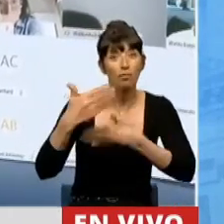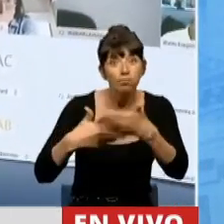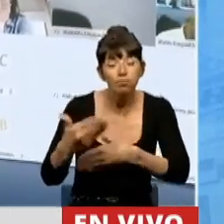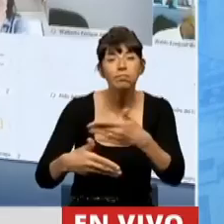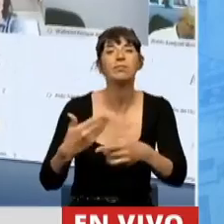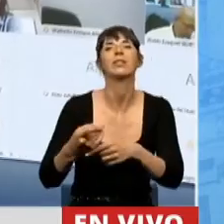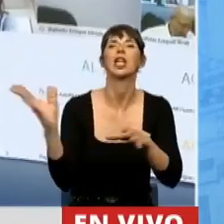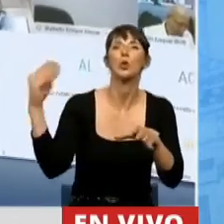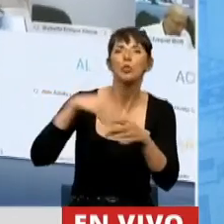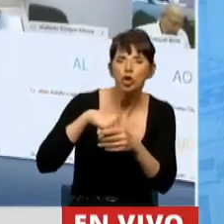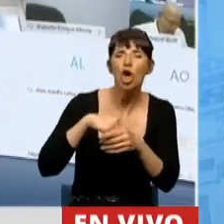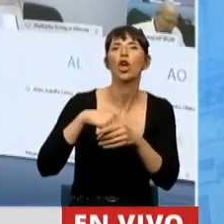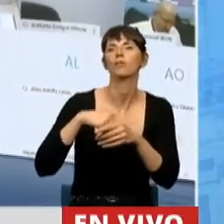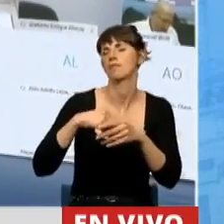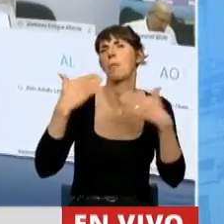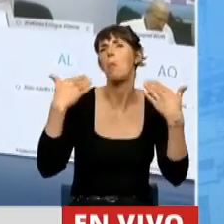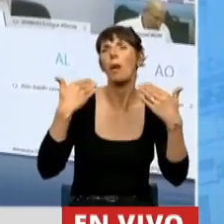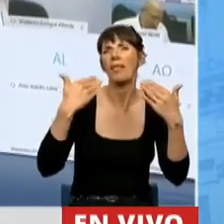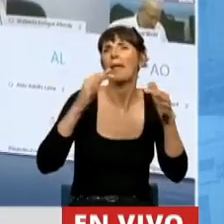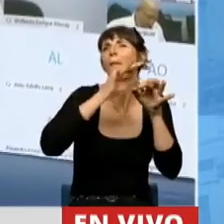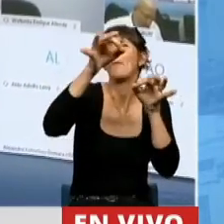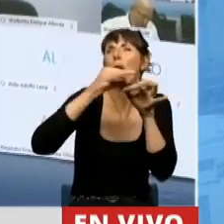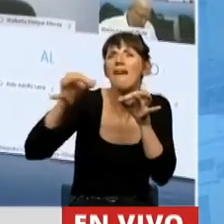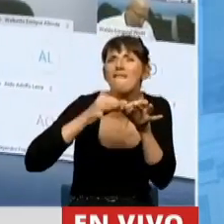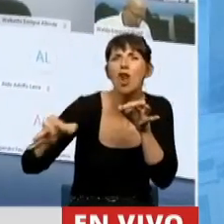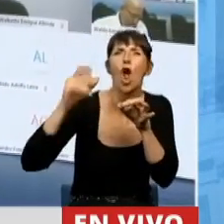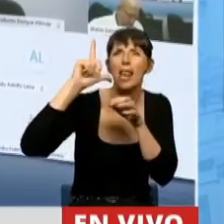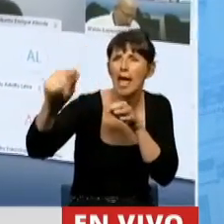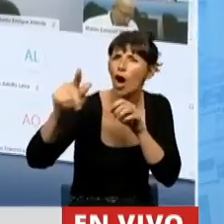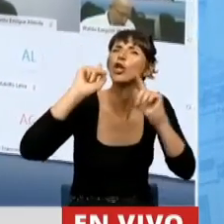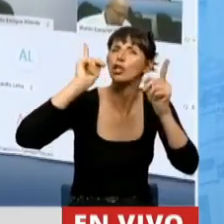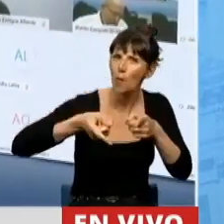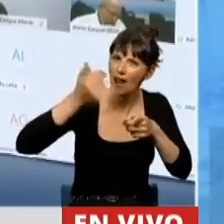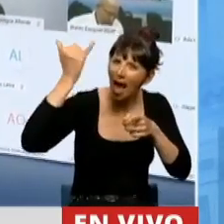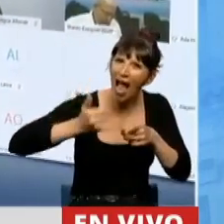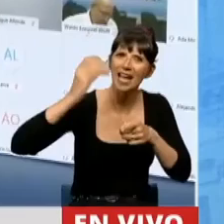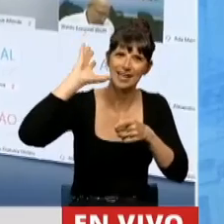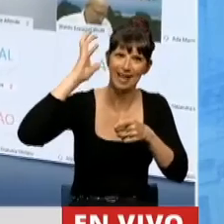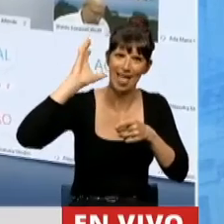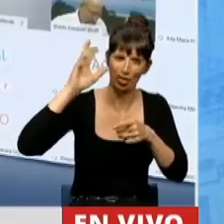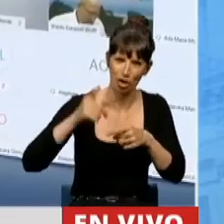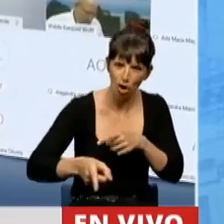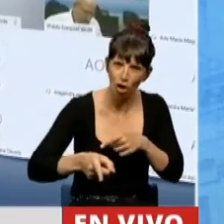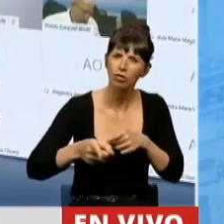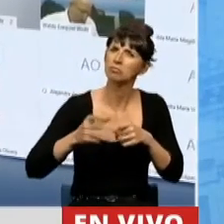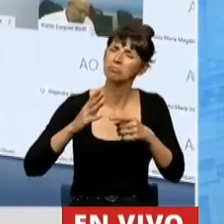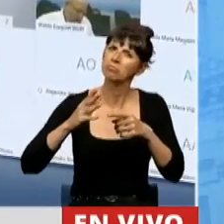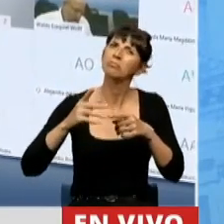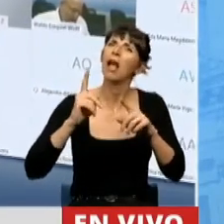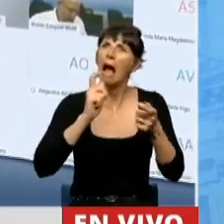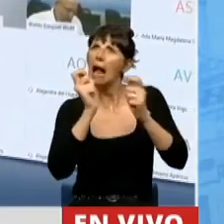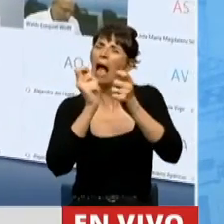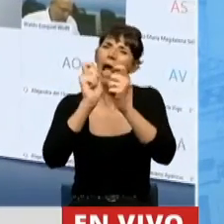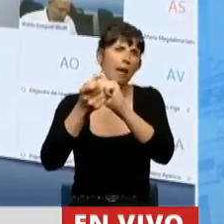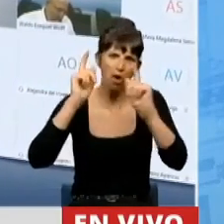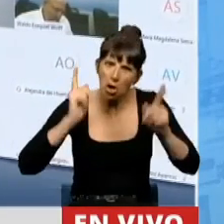para llegar a los más remotos lugares y comunidades y que ha ido, que fue, afrontando cambios. Y en